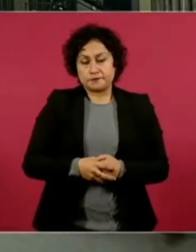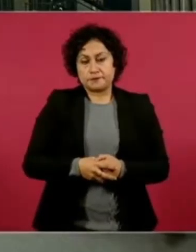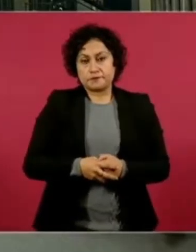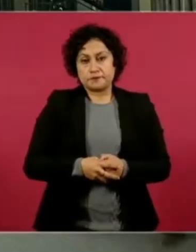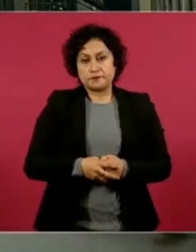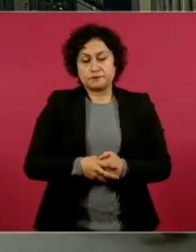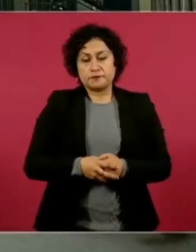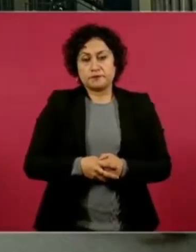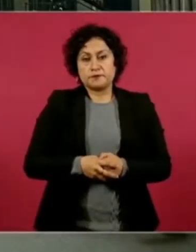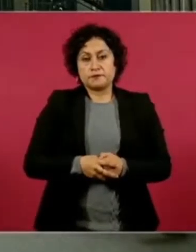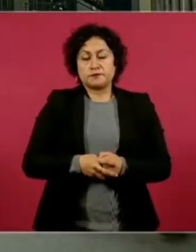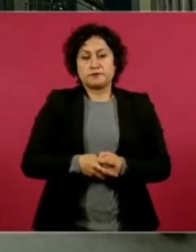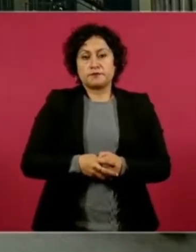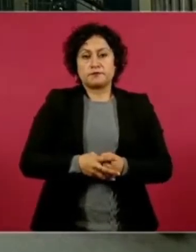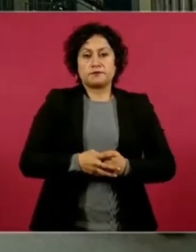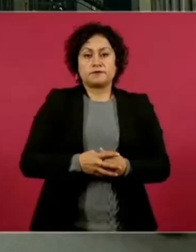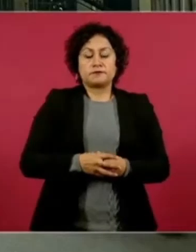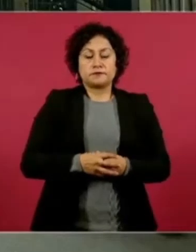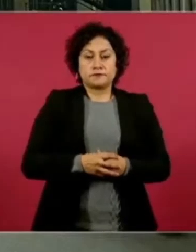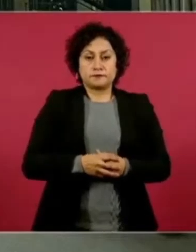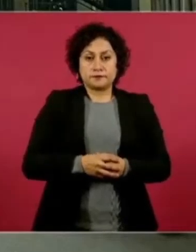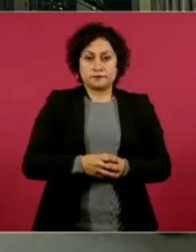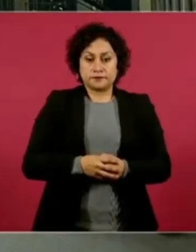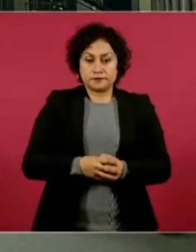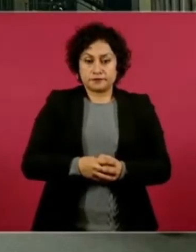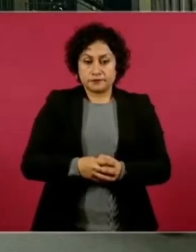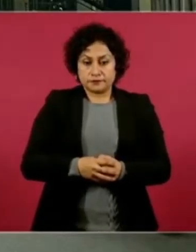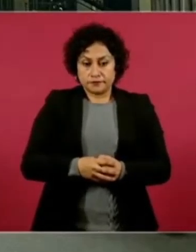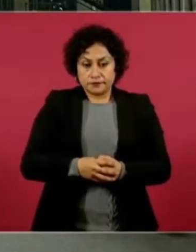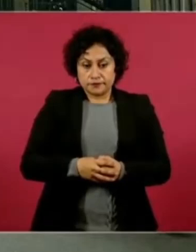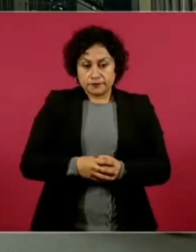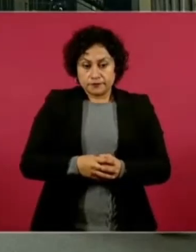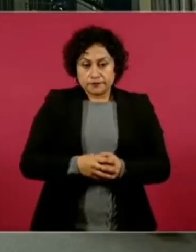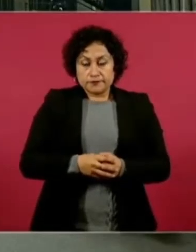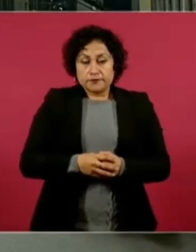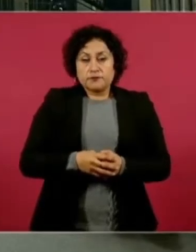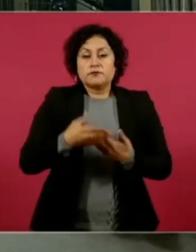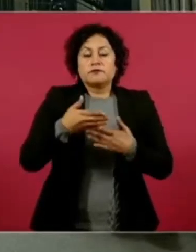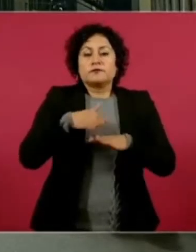enseres.